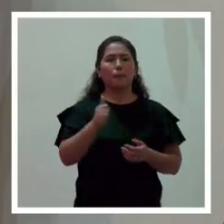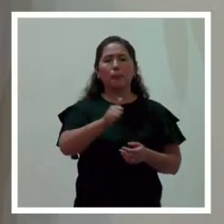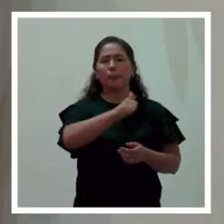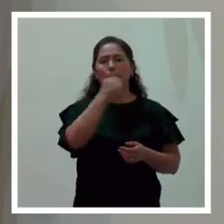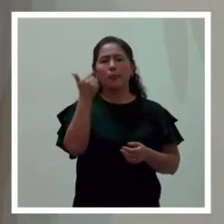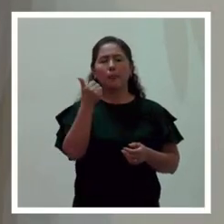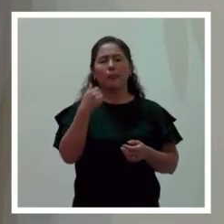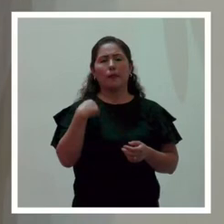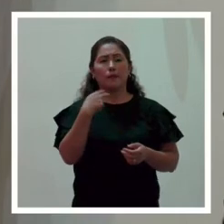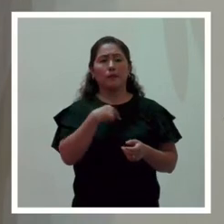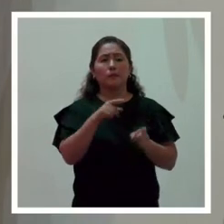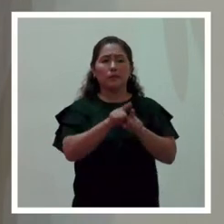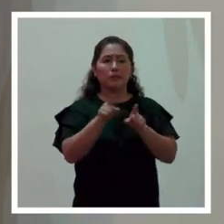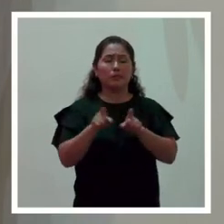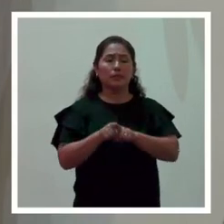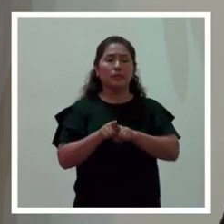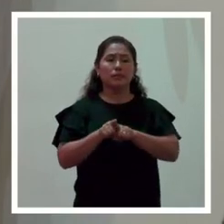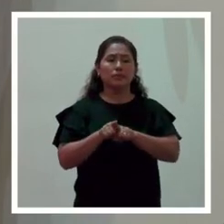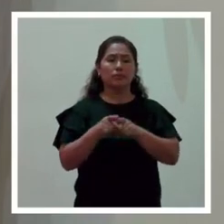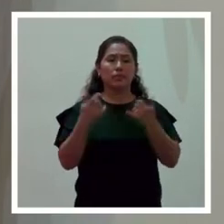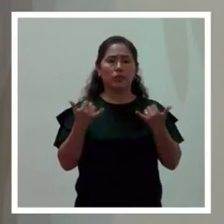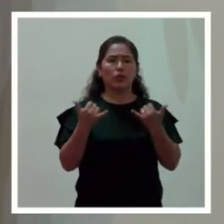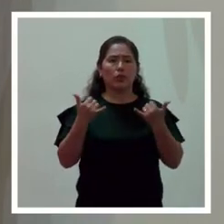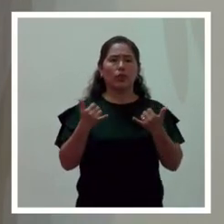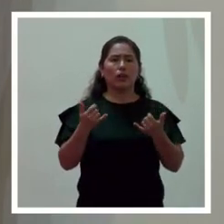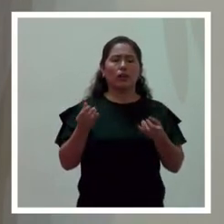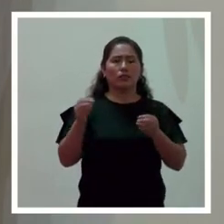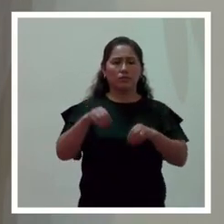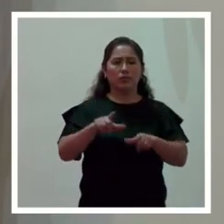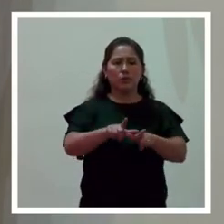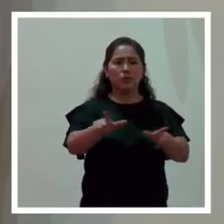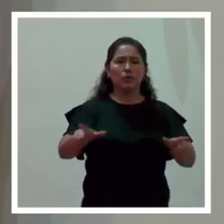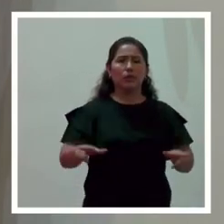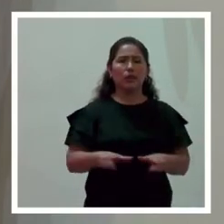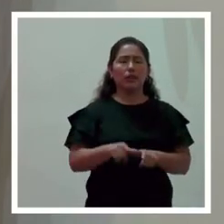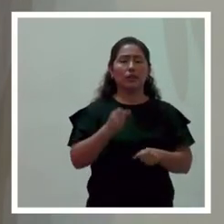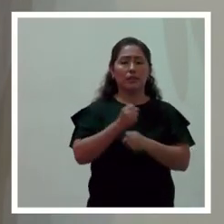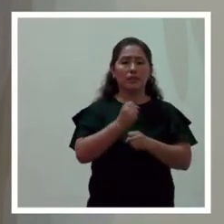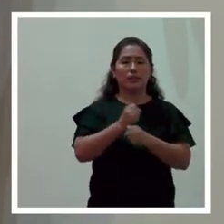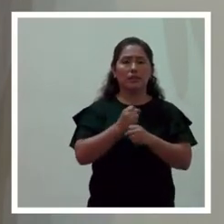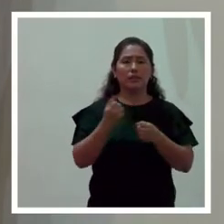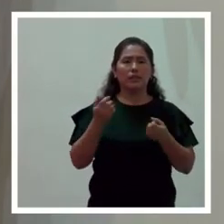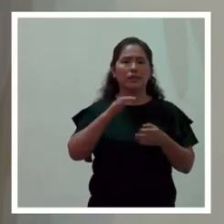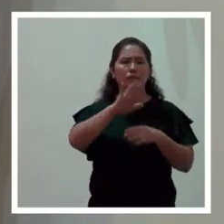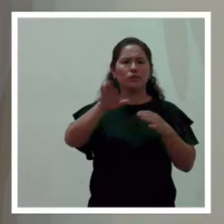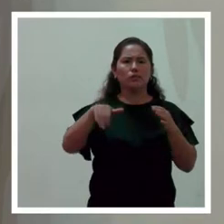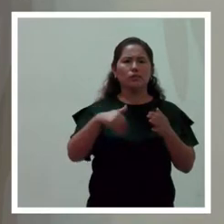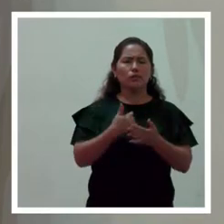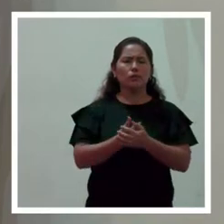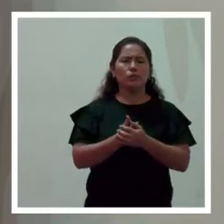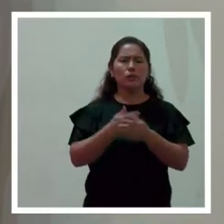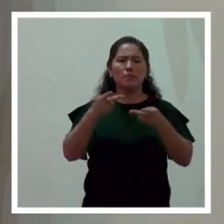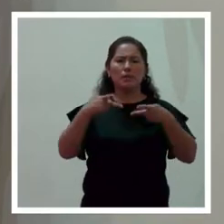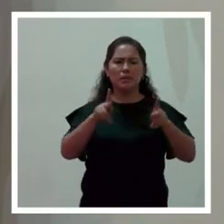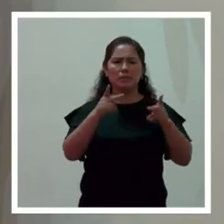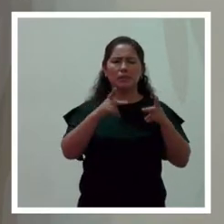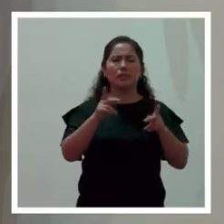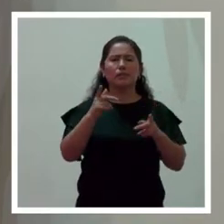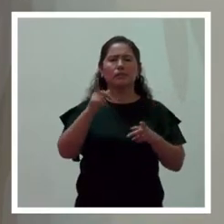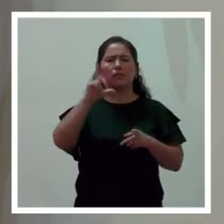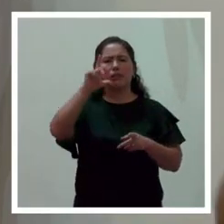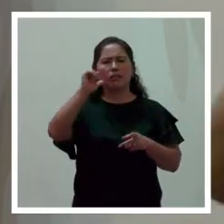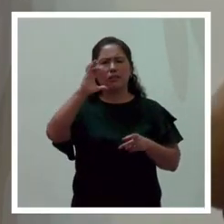estamos aterrizando en el campo laboral, en todo lo concerniente a los permisos y licencias